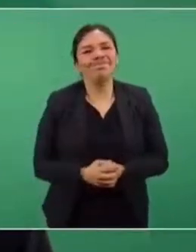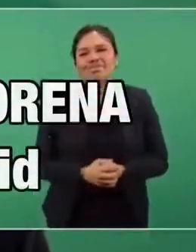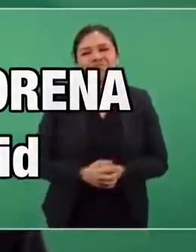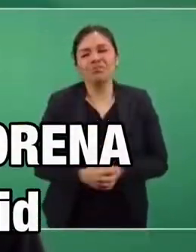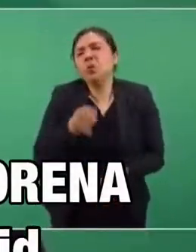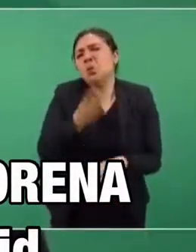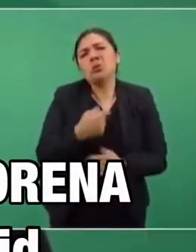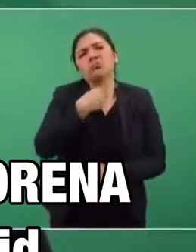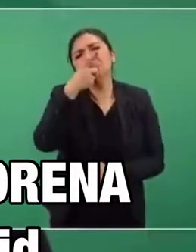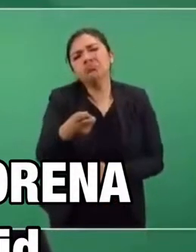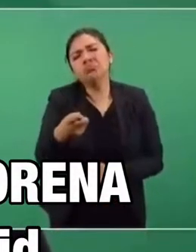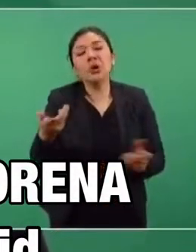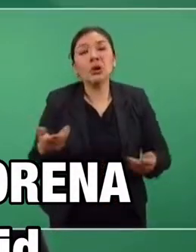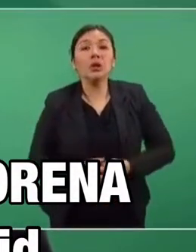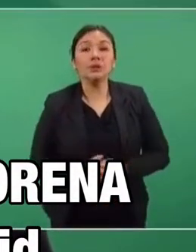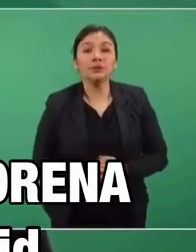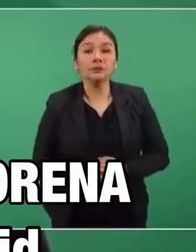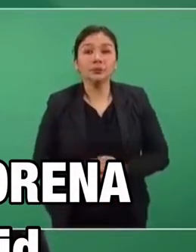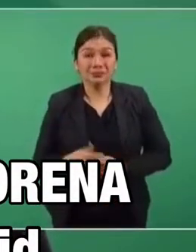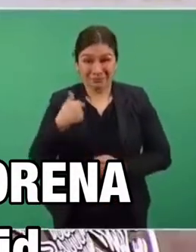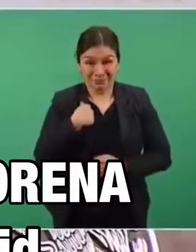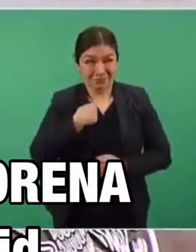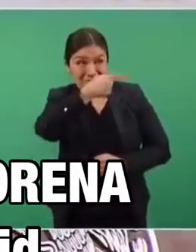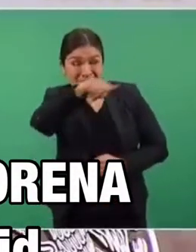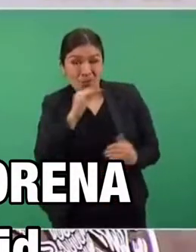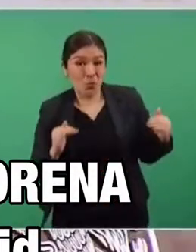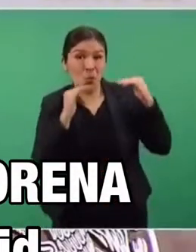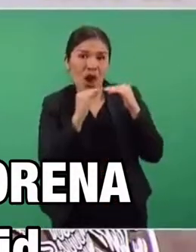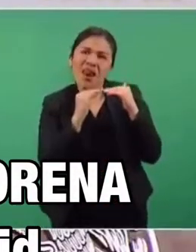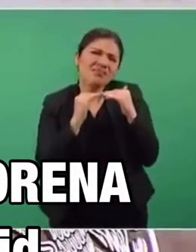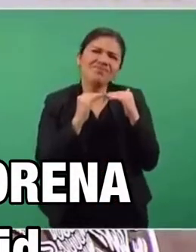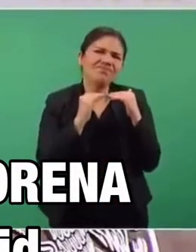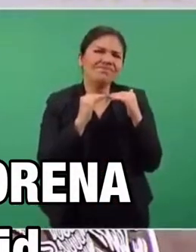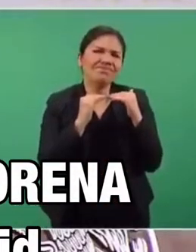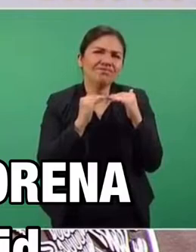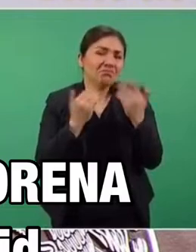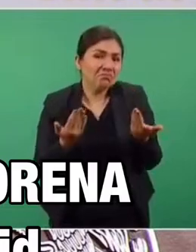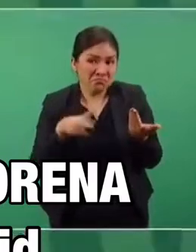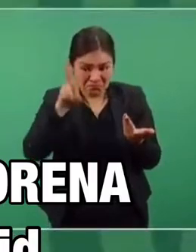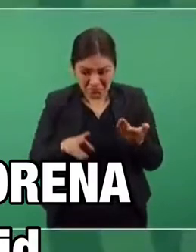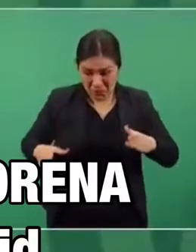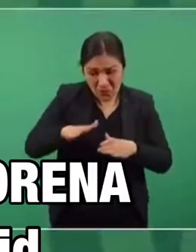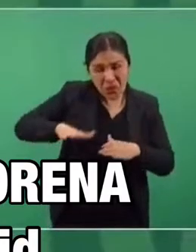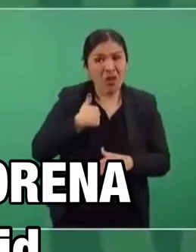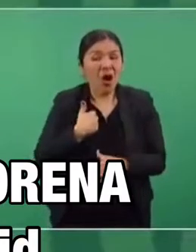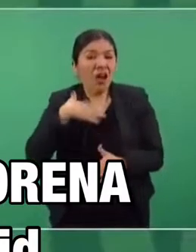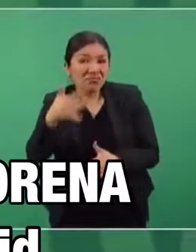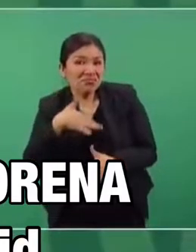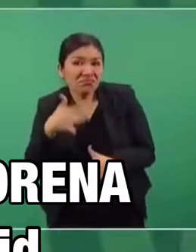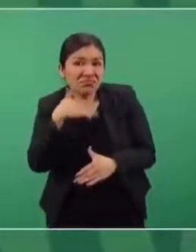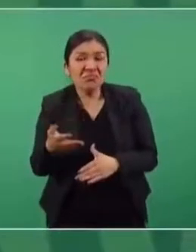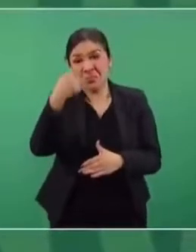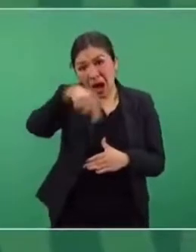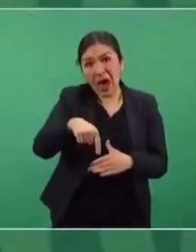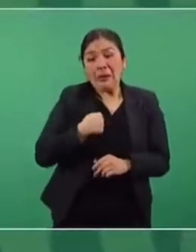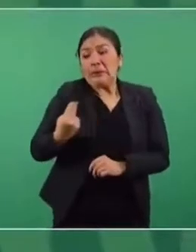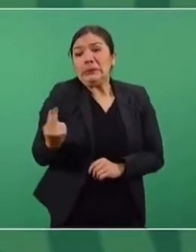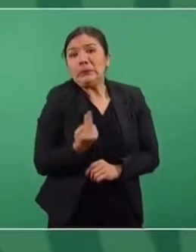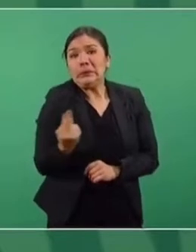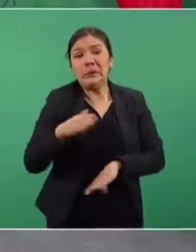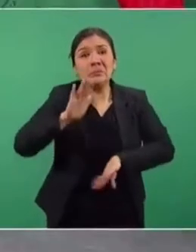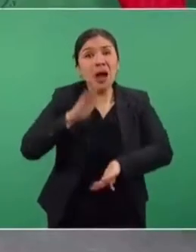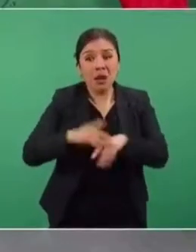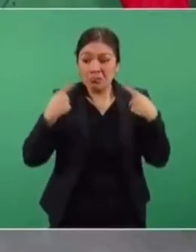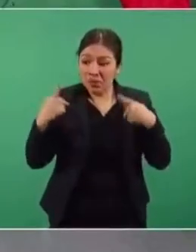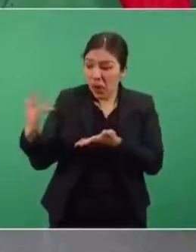Solo decir que no somos iguales, nosotros no traficamos con la necesidad